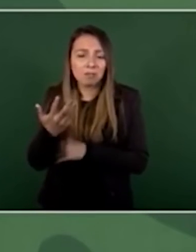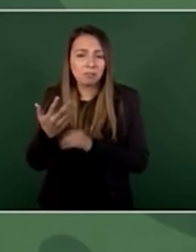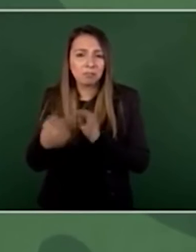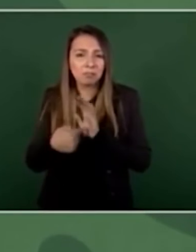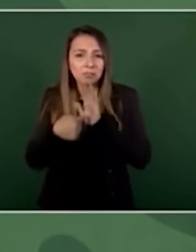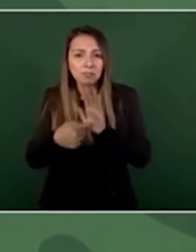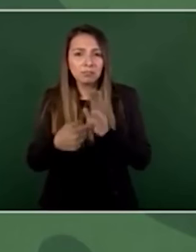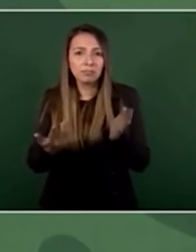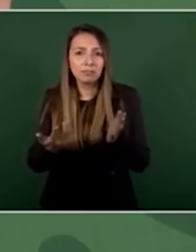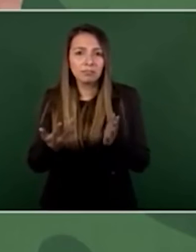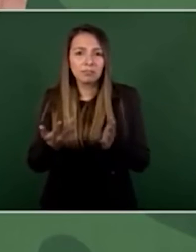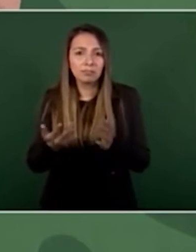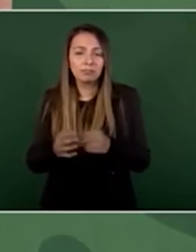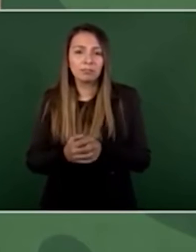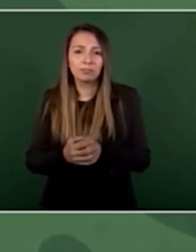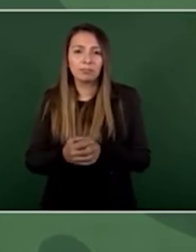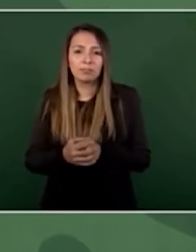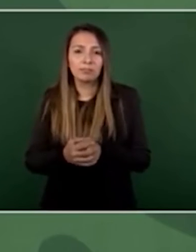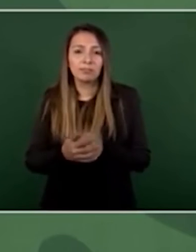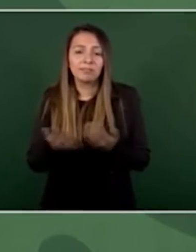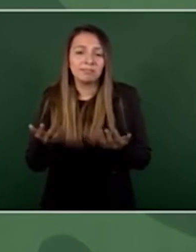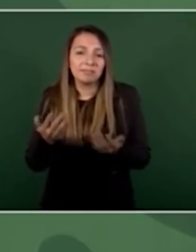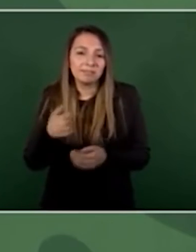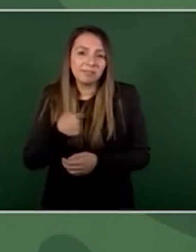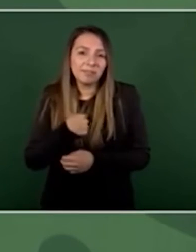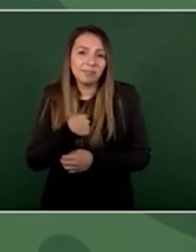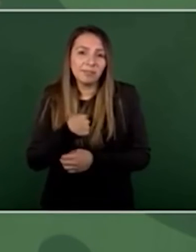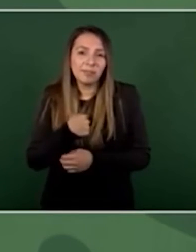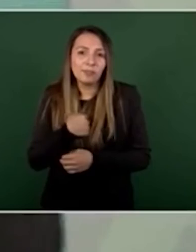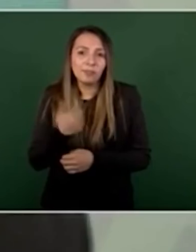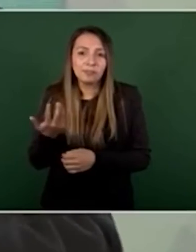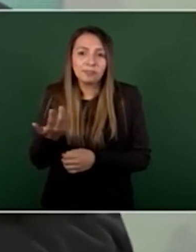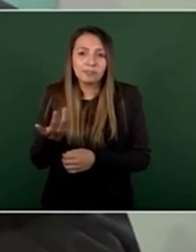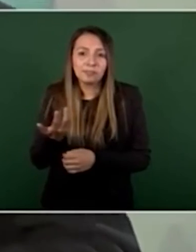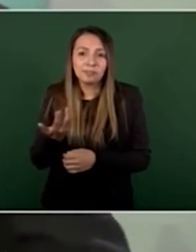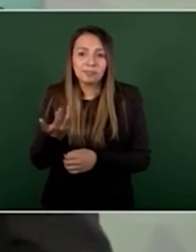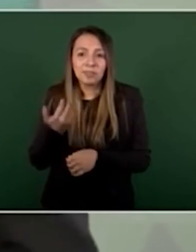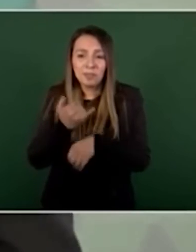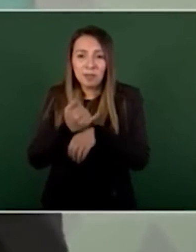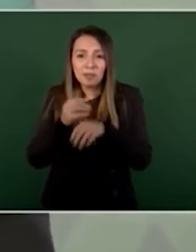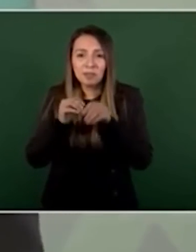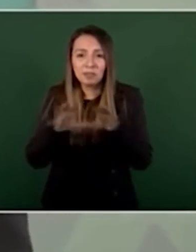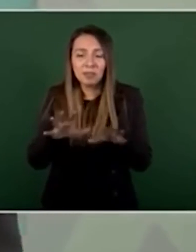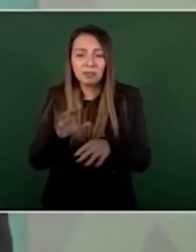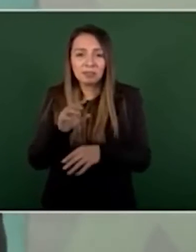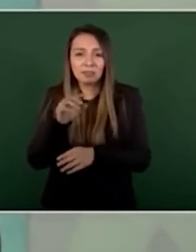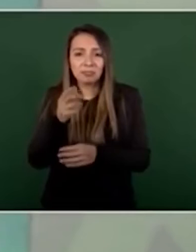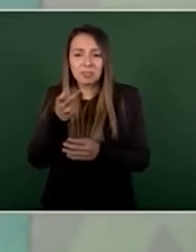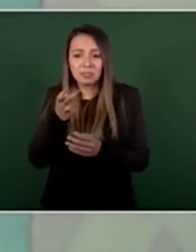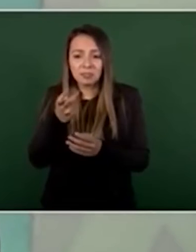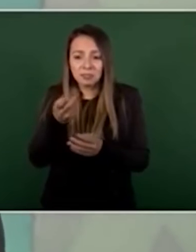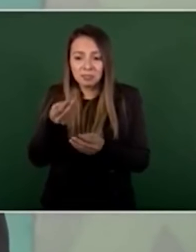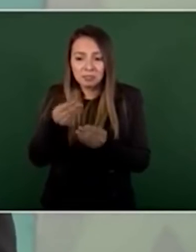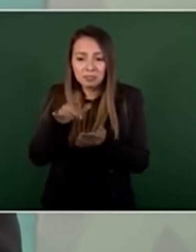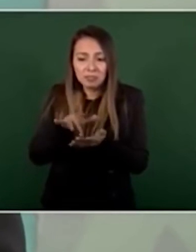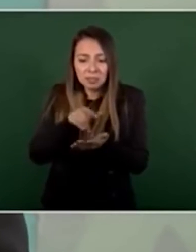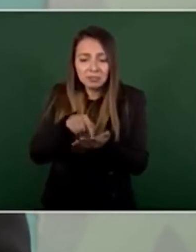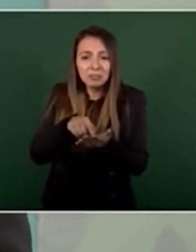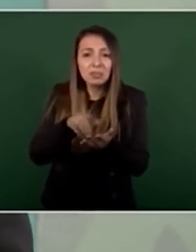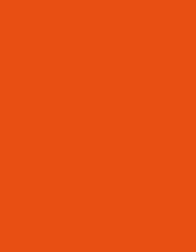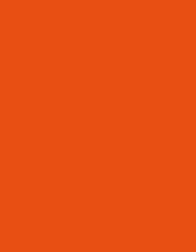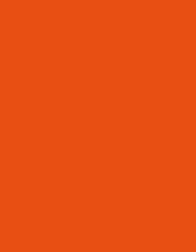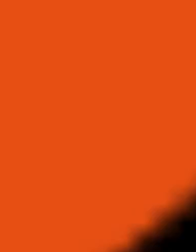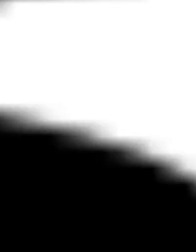Ahí me voy a quedar con la información que tengo de Loret de Mola.